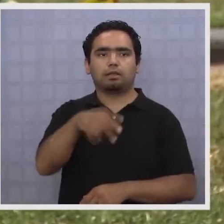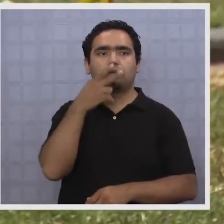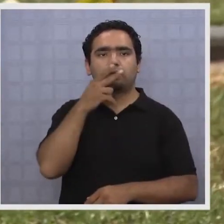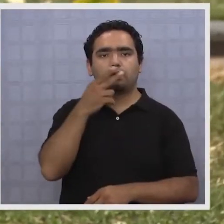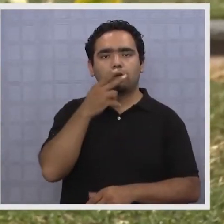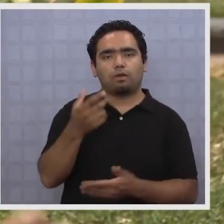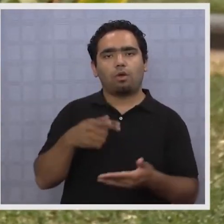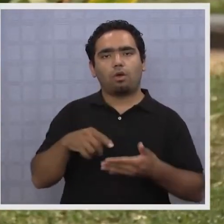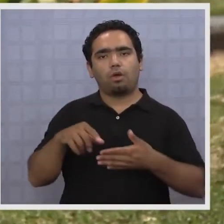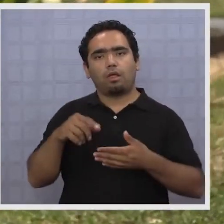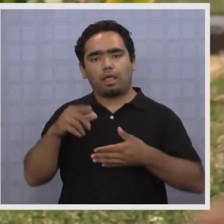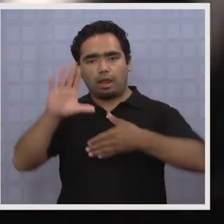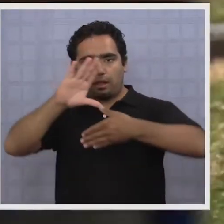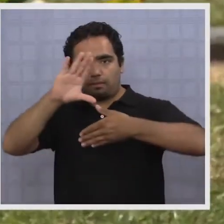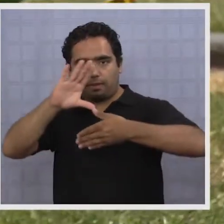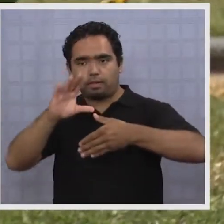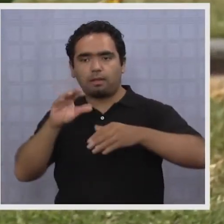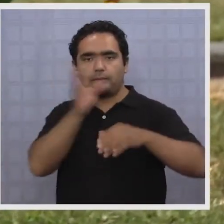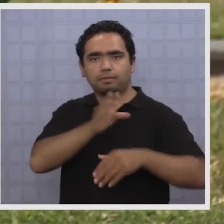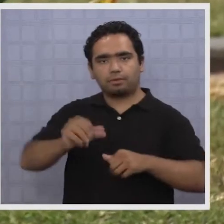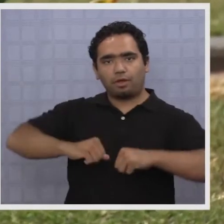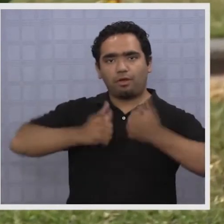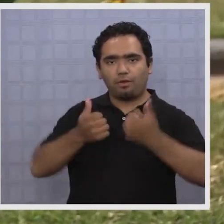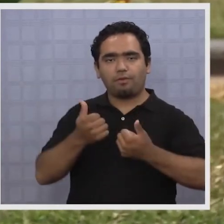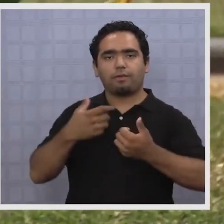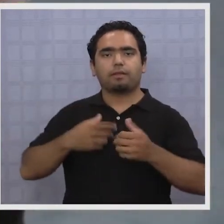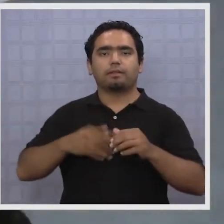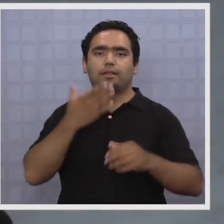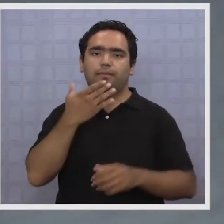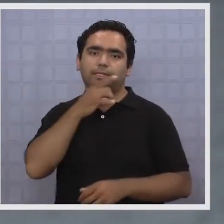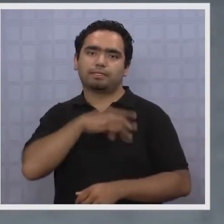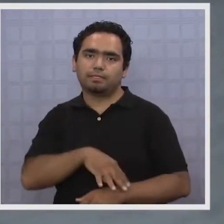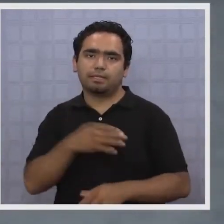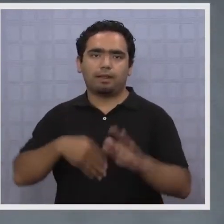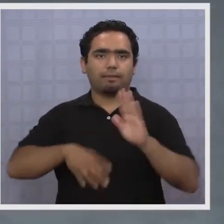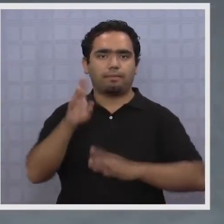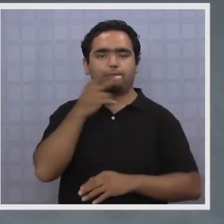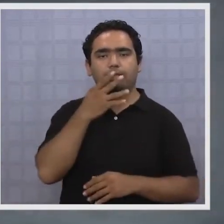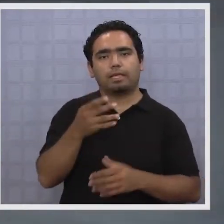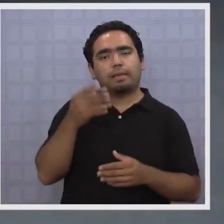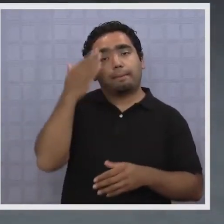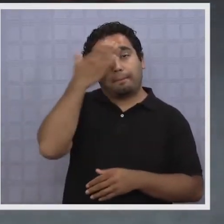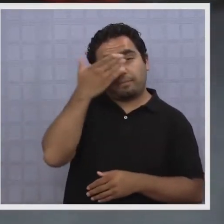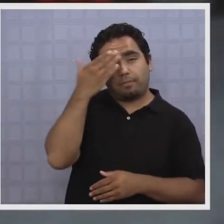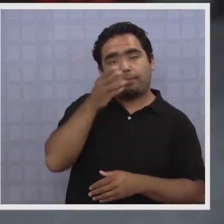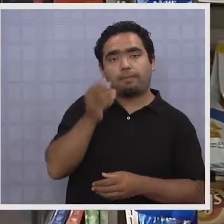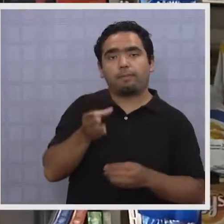América. Cifras que preocupan especialmente por el bien de la salud de las nuevas generaciones.